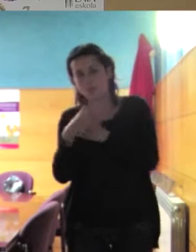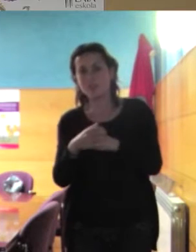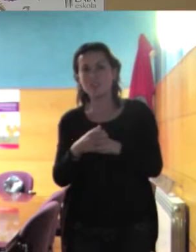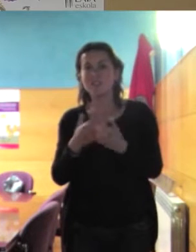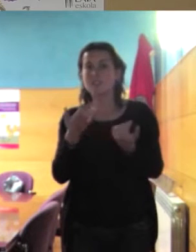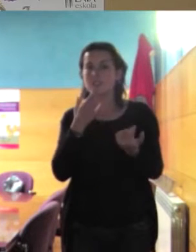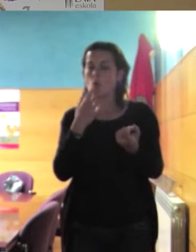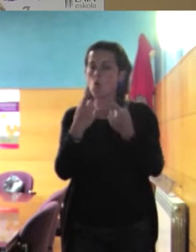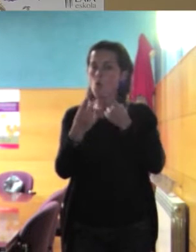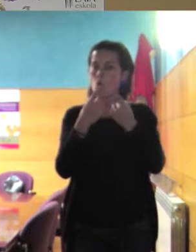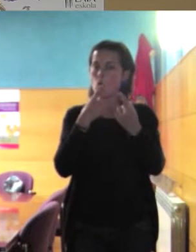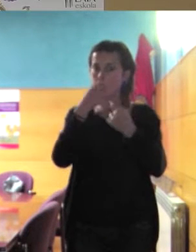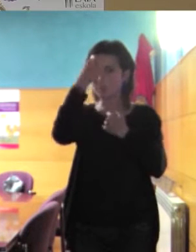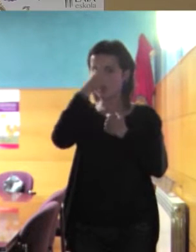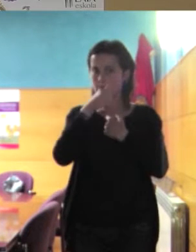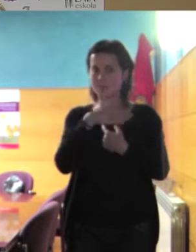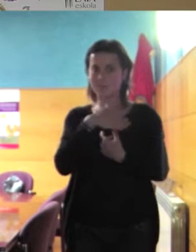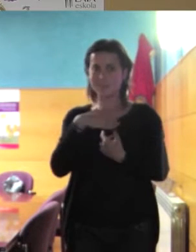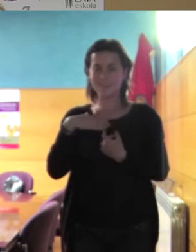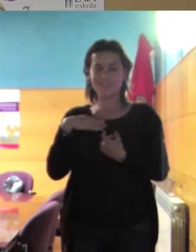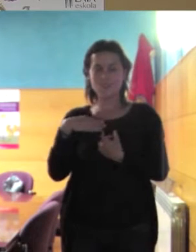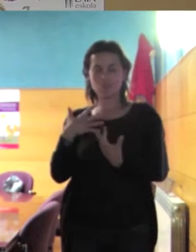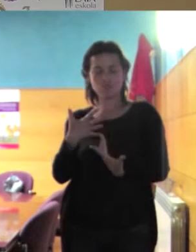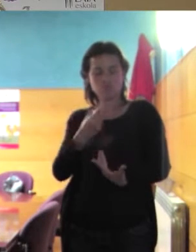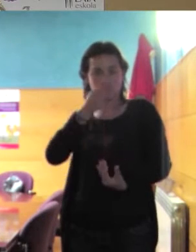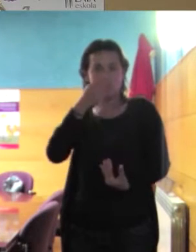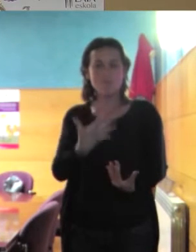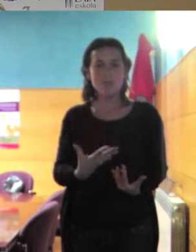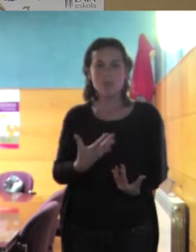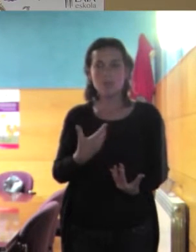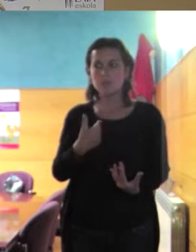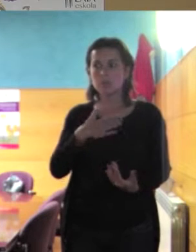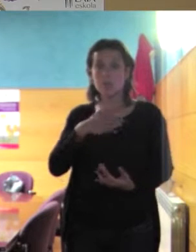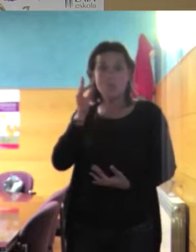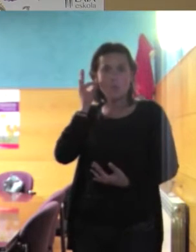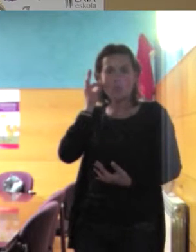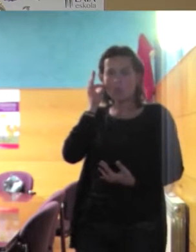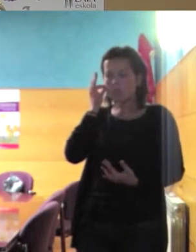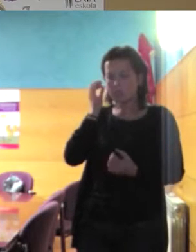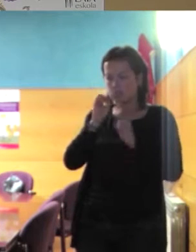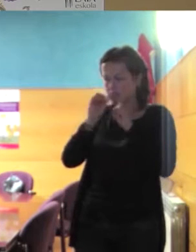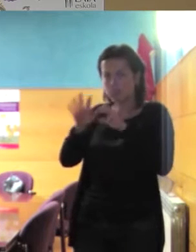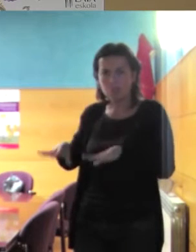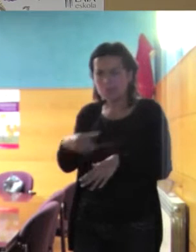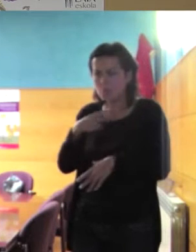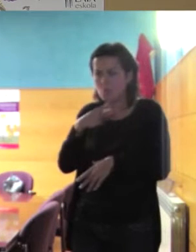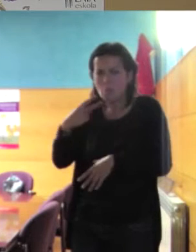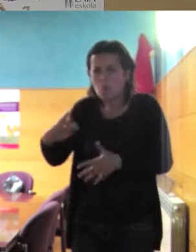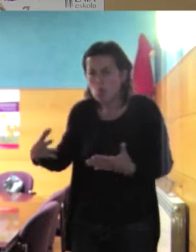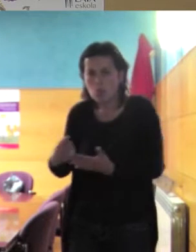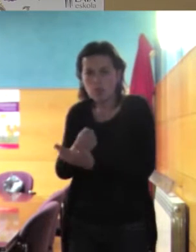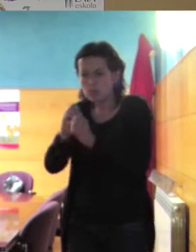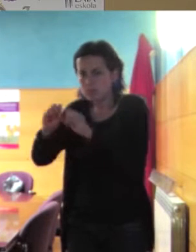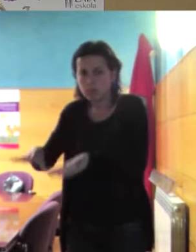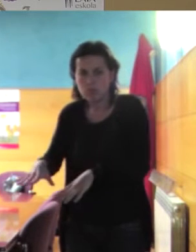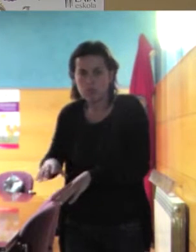debe ser una mujer debe renunciar a todo incluso a su voz esta es una película que las familias les ponemos a nuestras